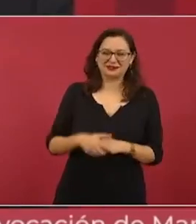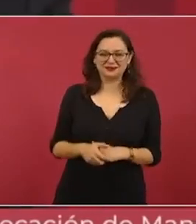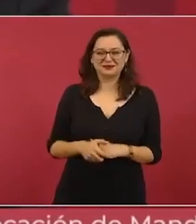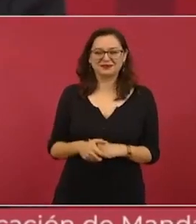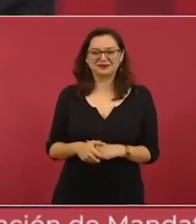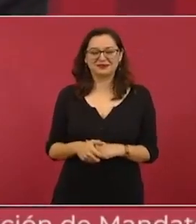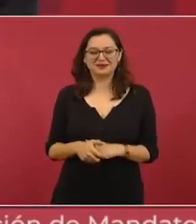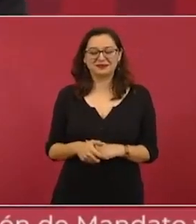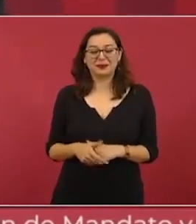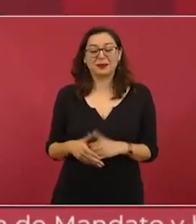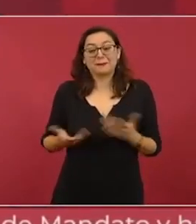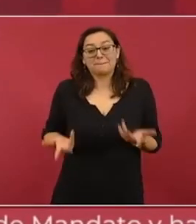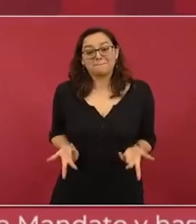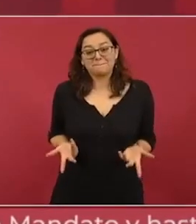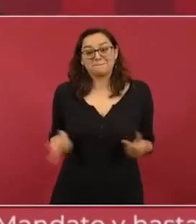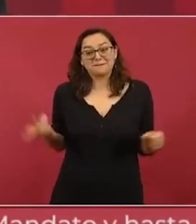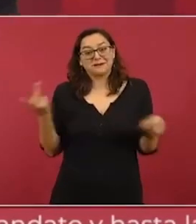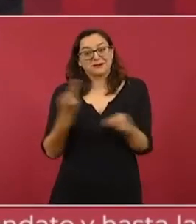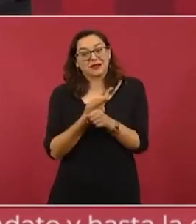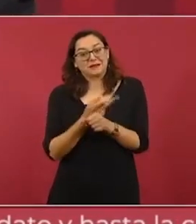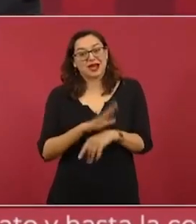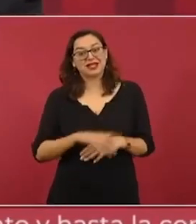Entonces, ¿cómo es eso?